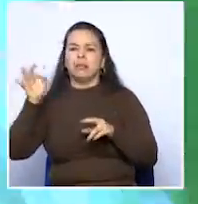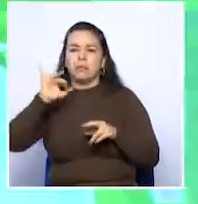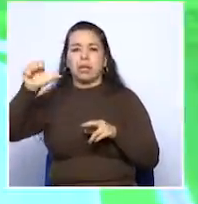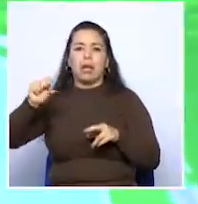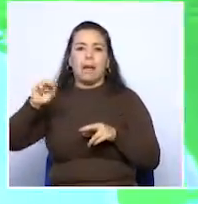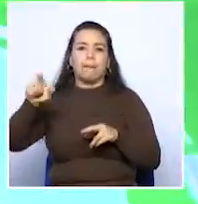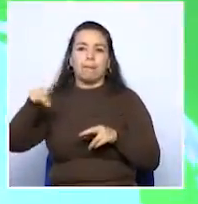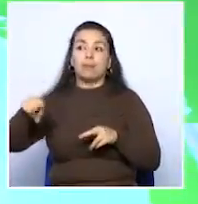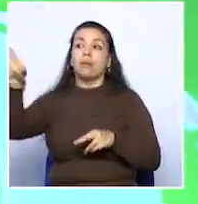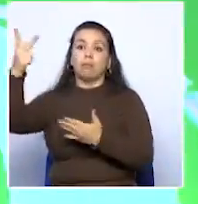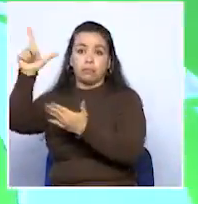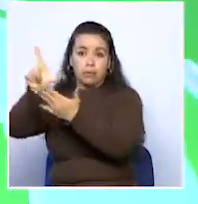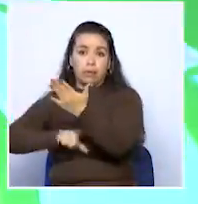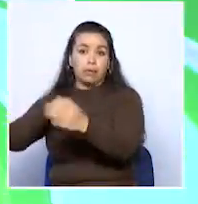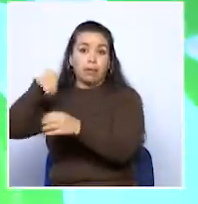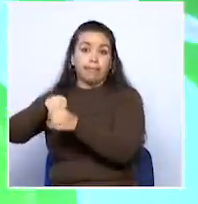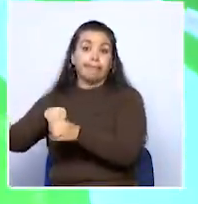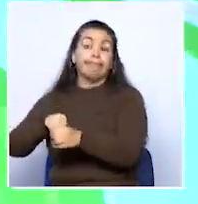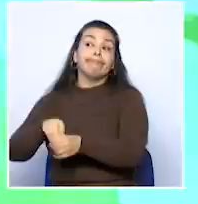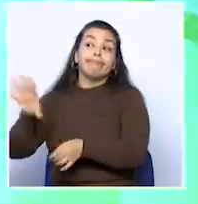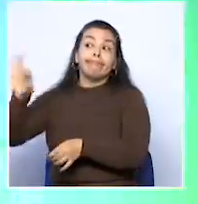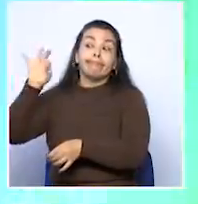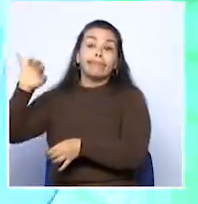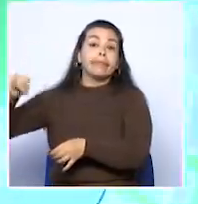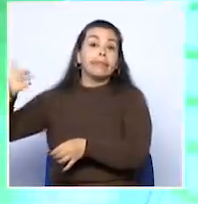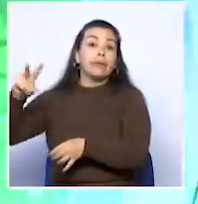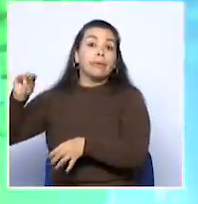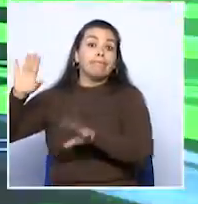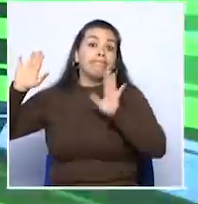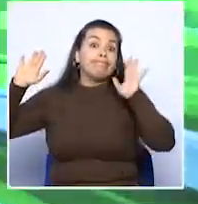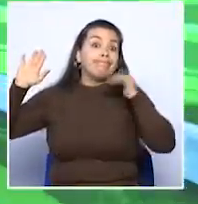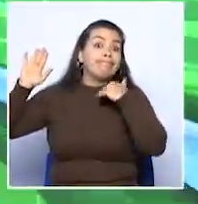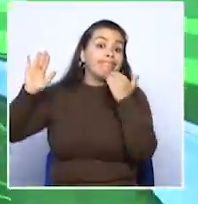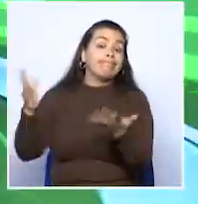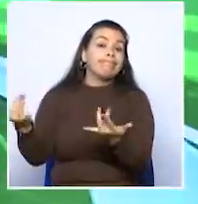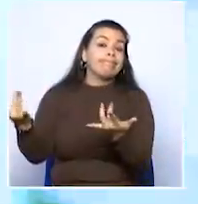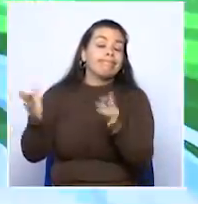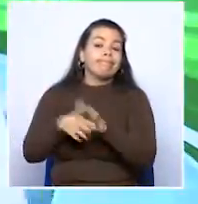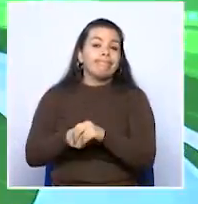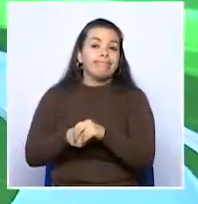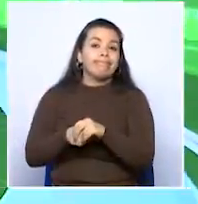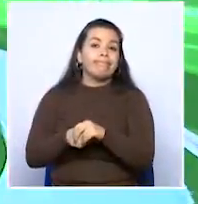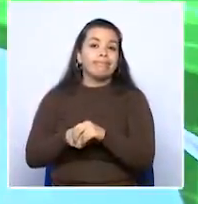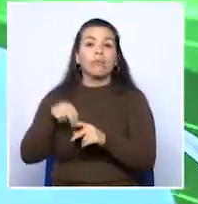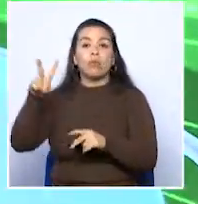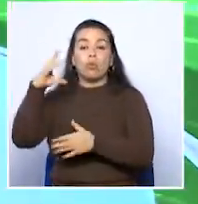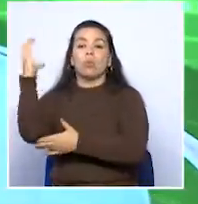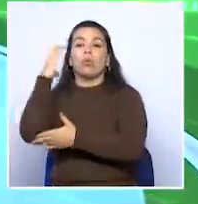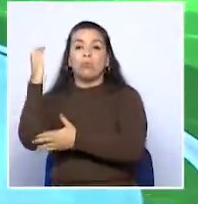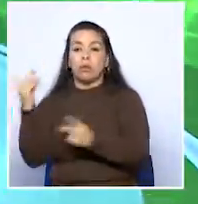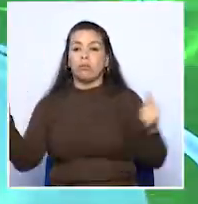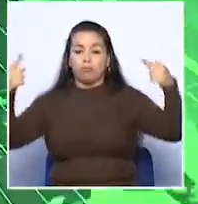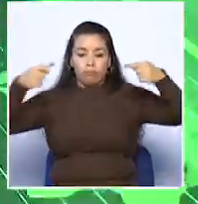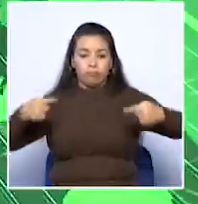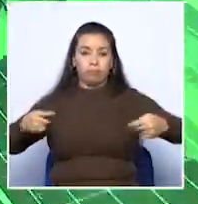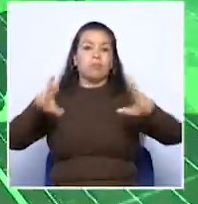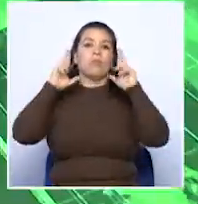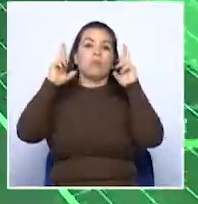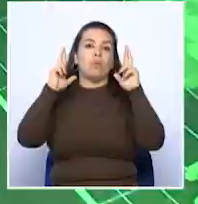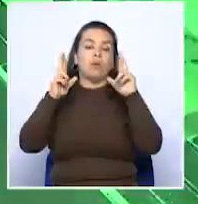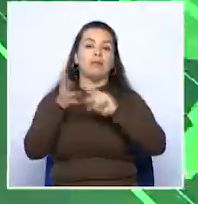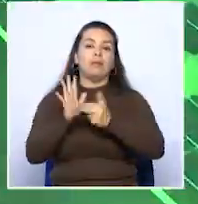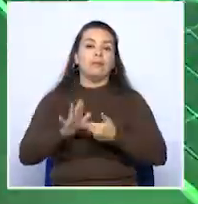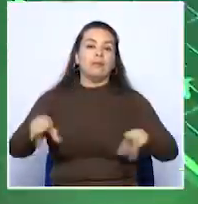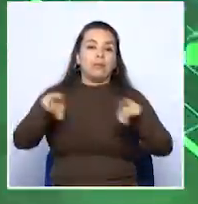convocado, está en la lista. Falta ver si el técnico Zidane decide colocarlo para saber si de pronto dos colombianos estén en esa final, lo que